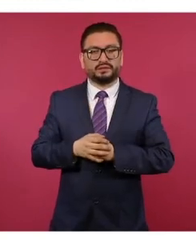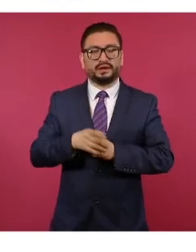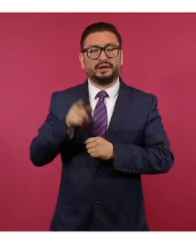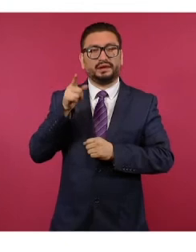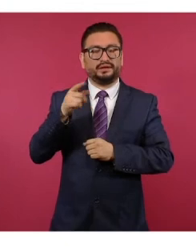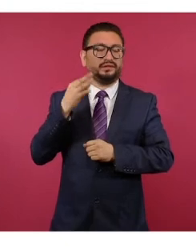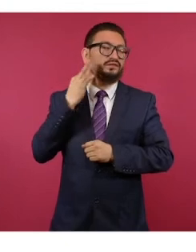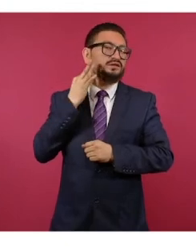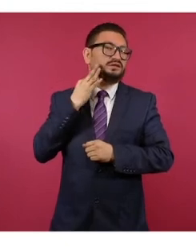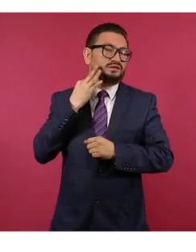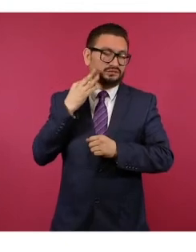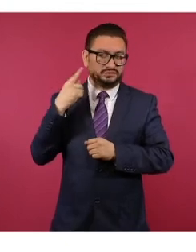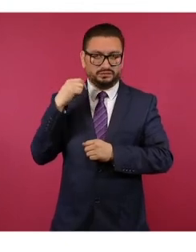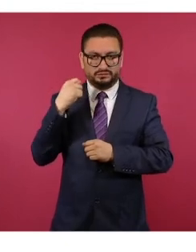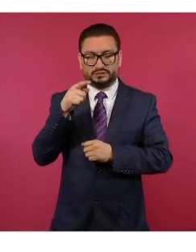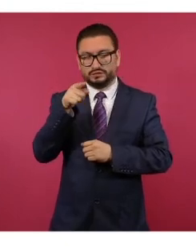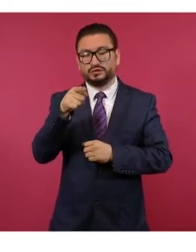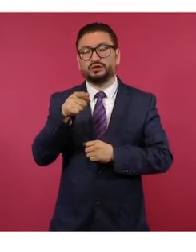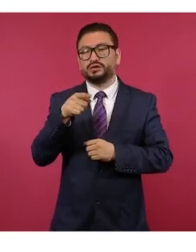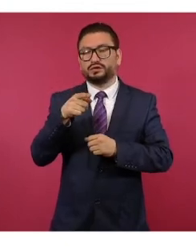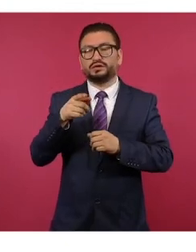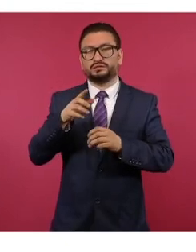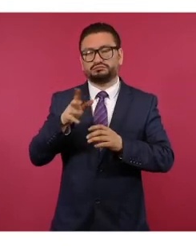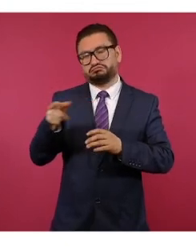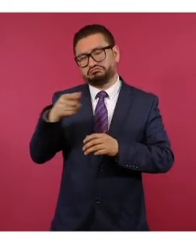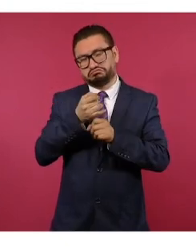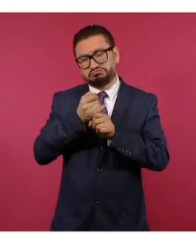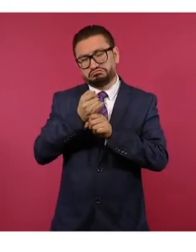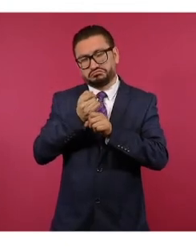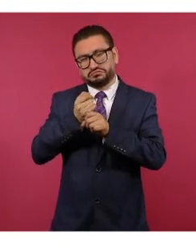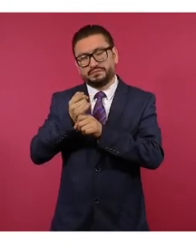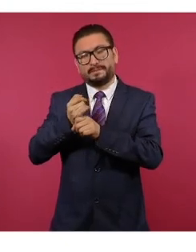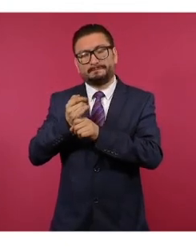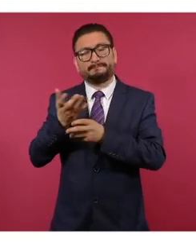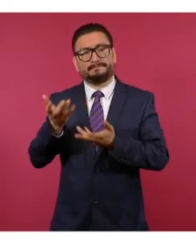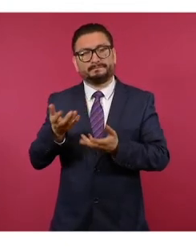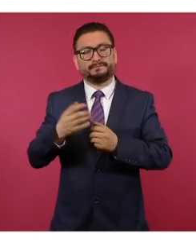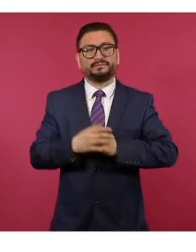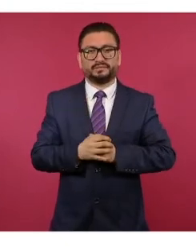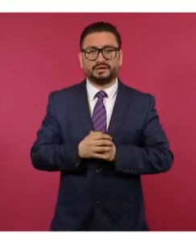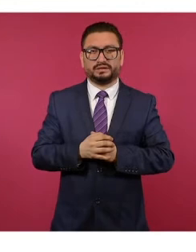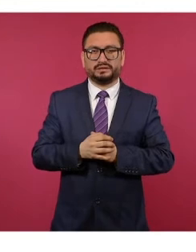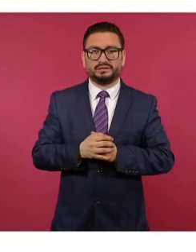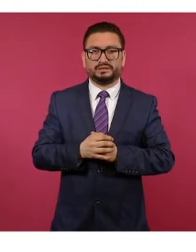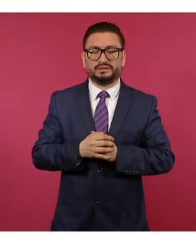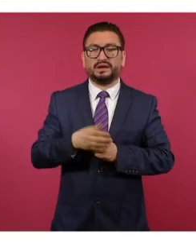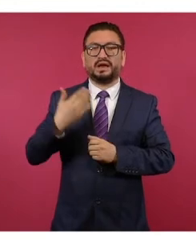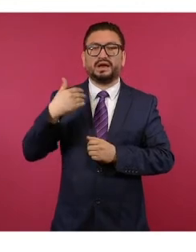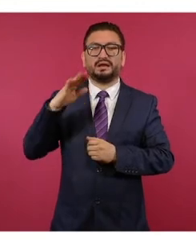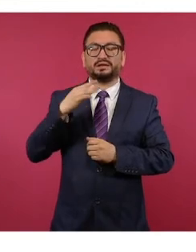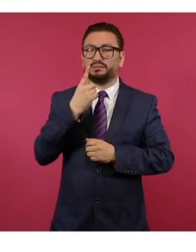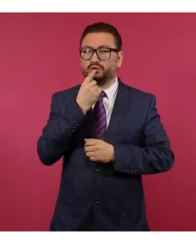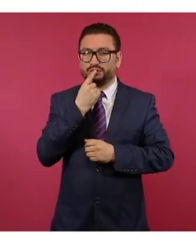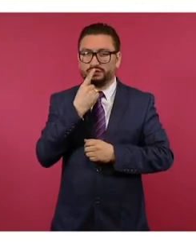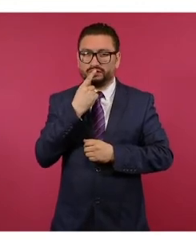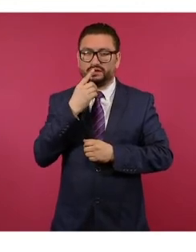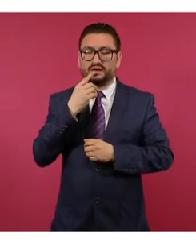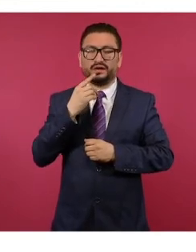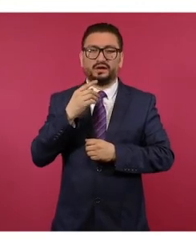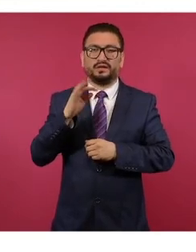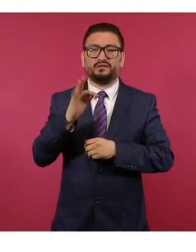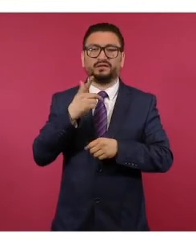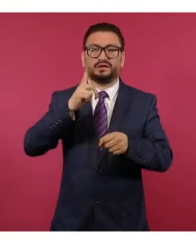la fiscalía de Tabasco, realizadas por la fiscalía de Tabasco, elementos de la entonces Policía Federal realizaban un